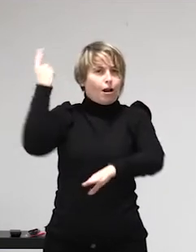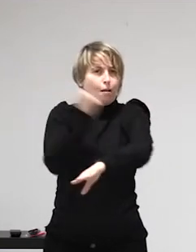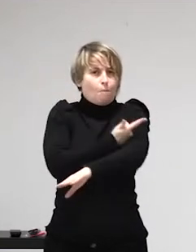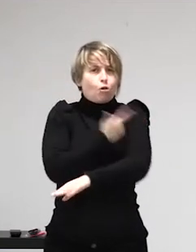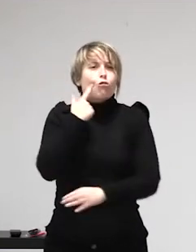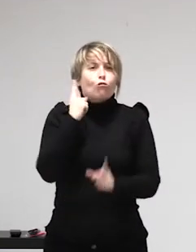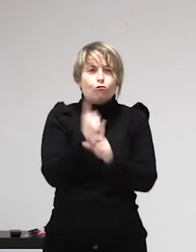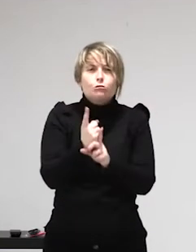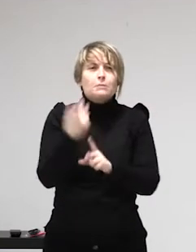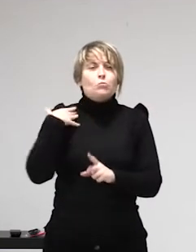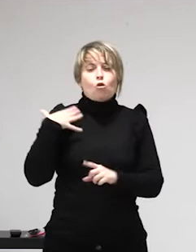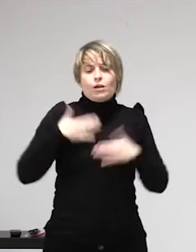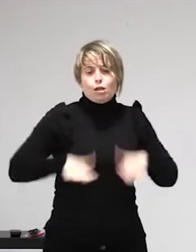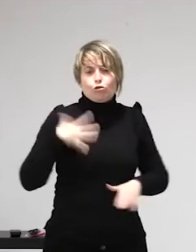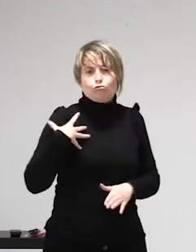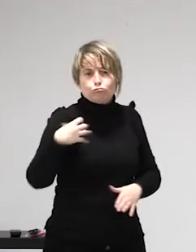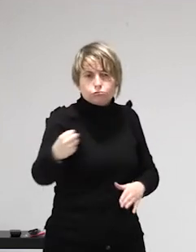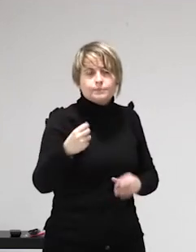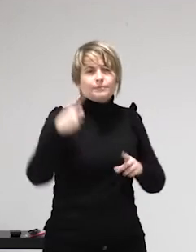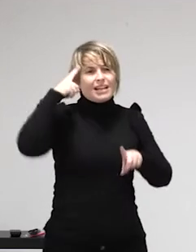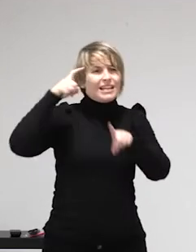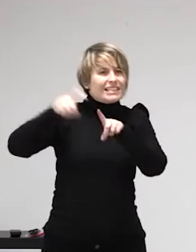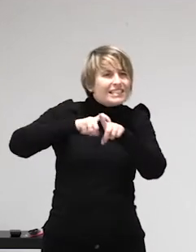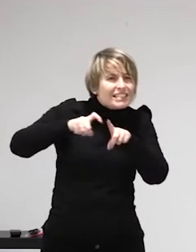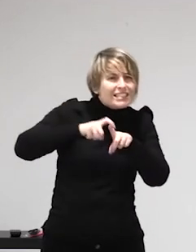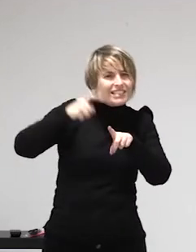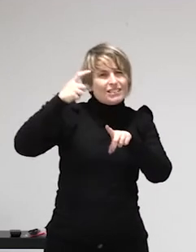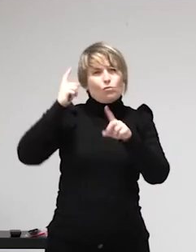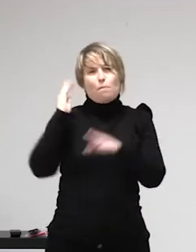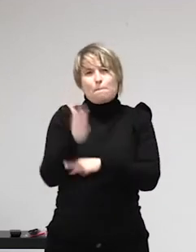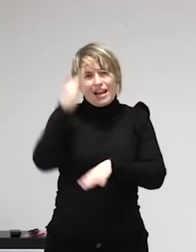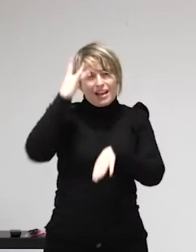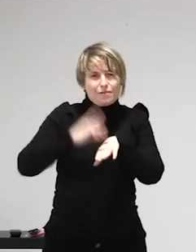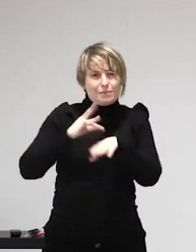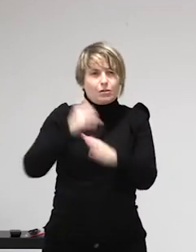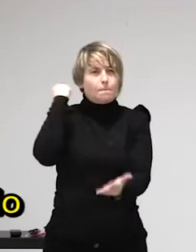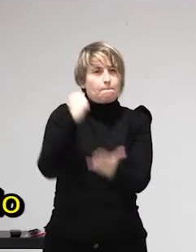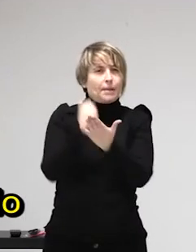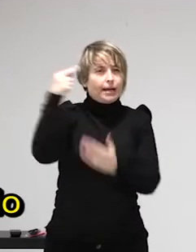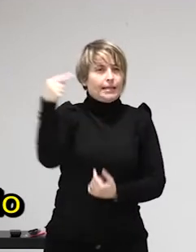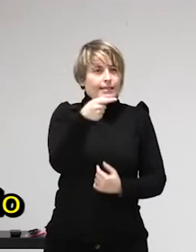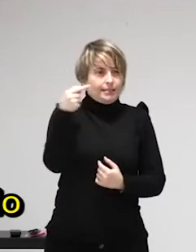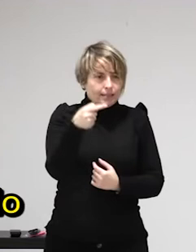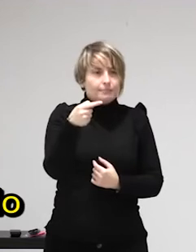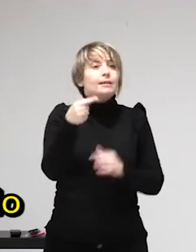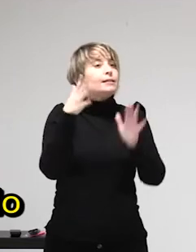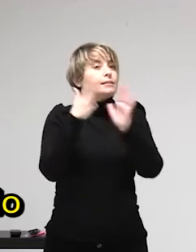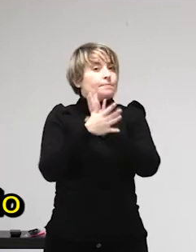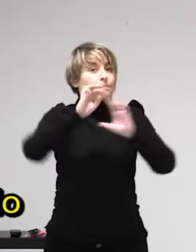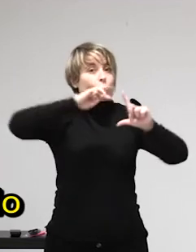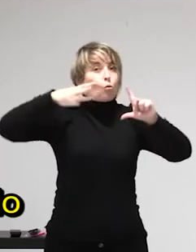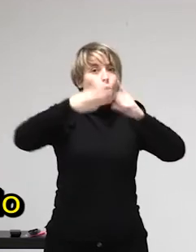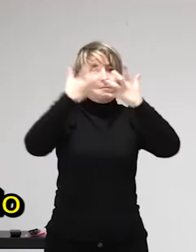gogoratuko dizuet, berriro, pada espada. Bueno, lo dicho, se genera ese nuevo espacio y se genera hoy también este